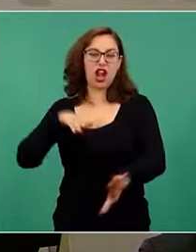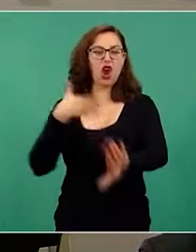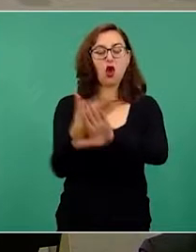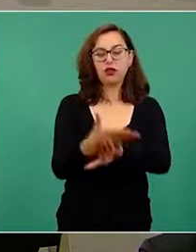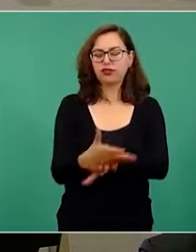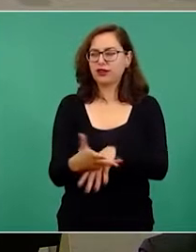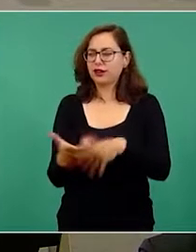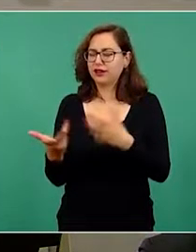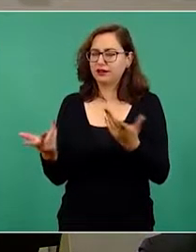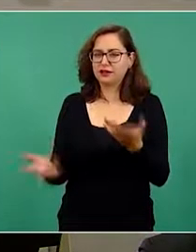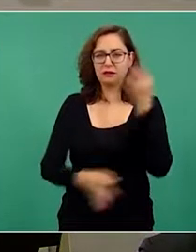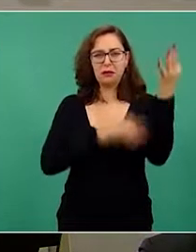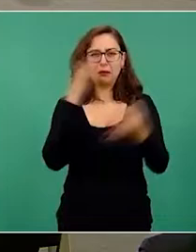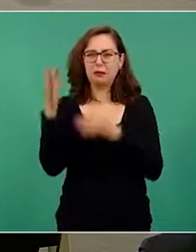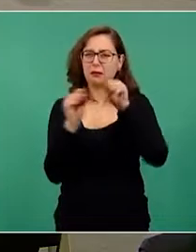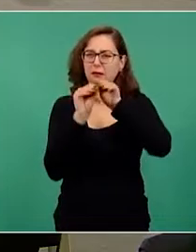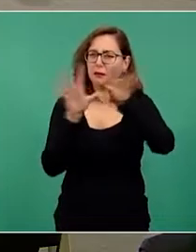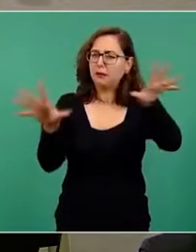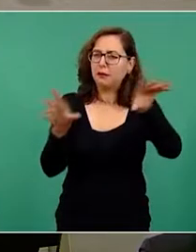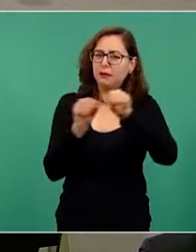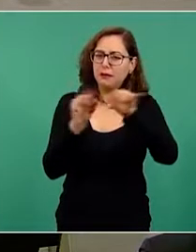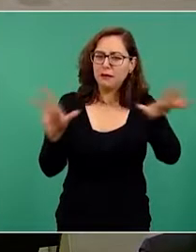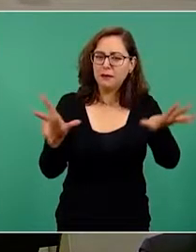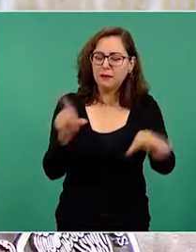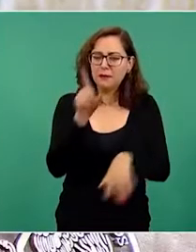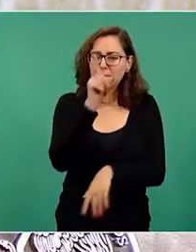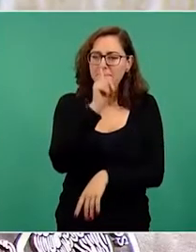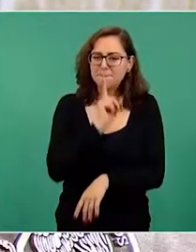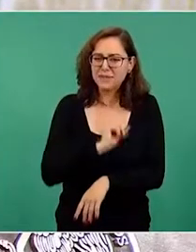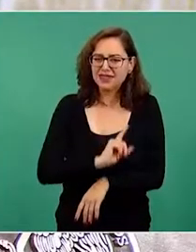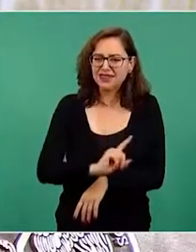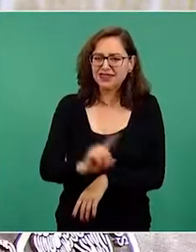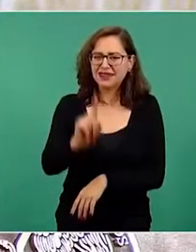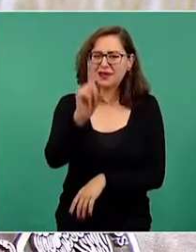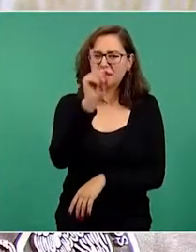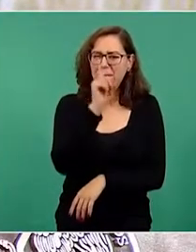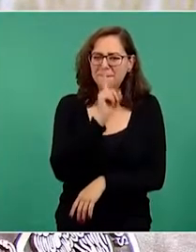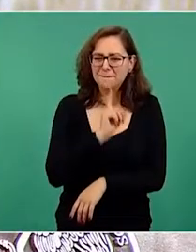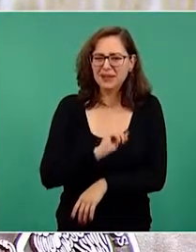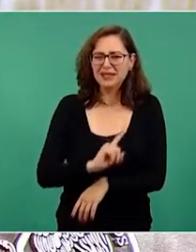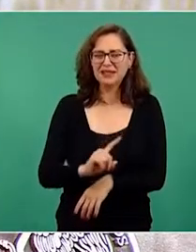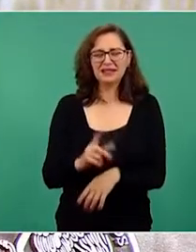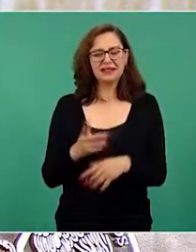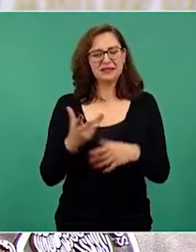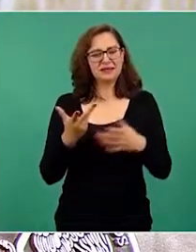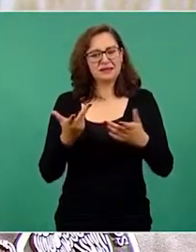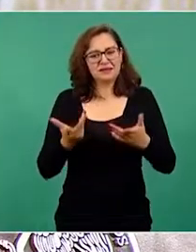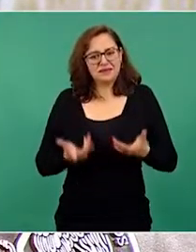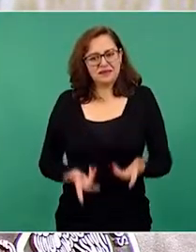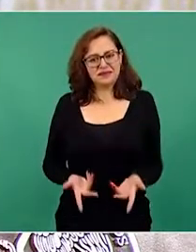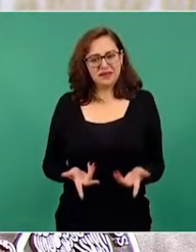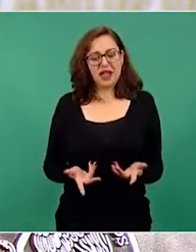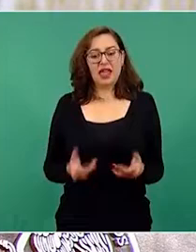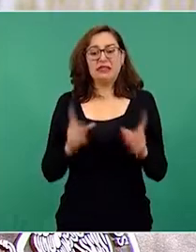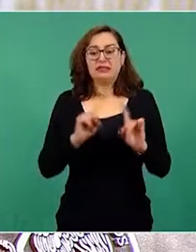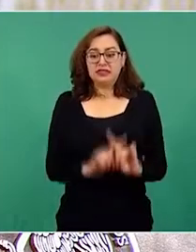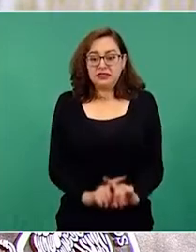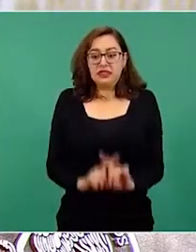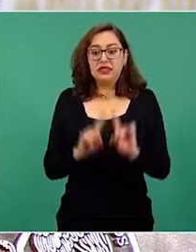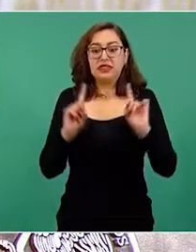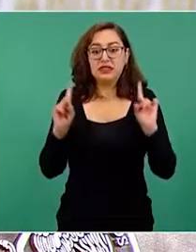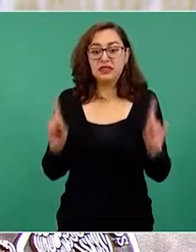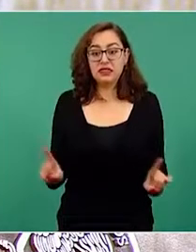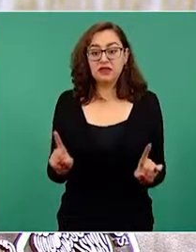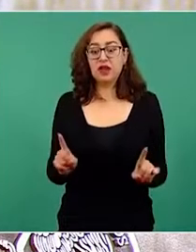absolutamente falsas. Son desinformación. En cambio, sí hubo medios que destacaron el hecho de que la